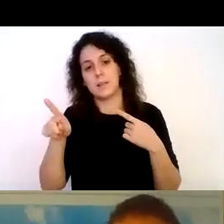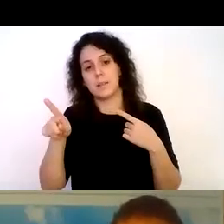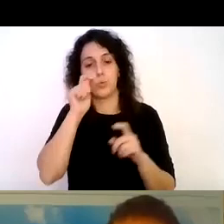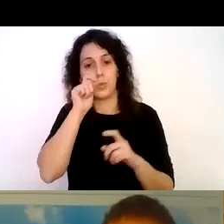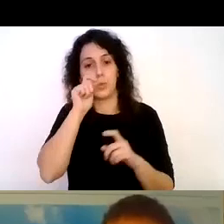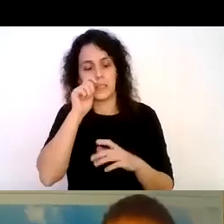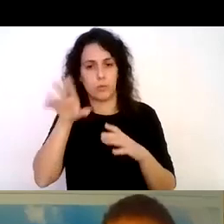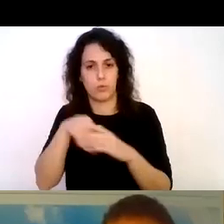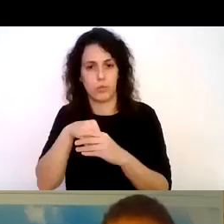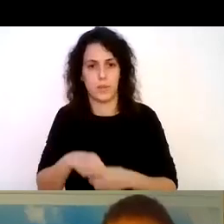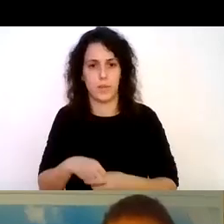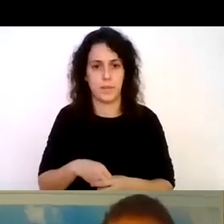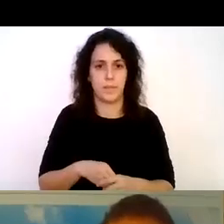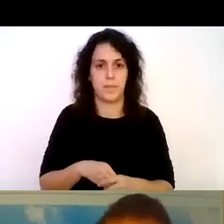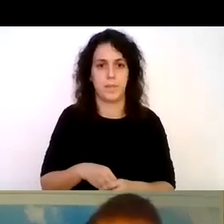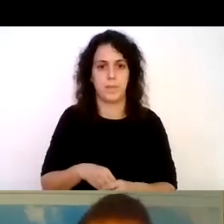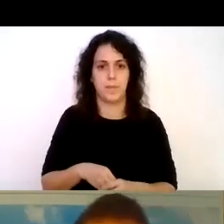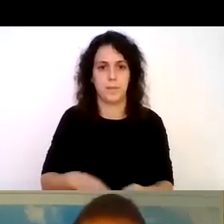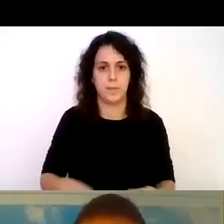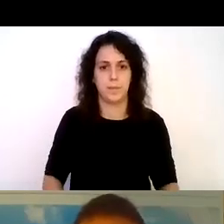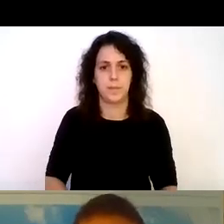y un momento